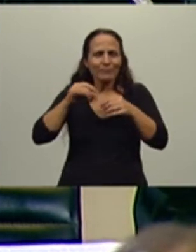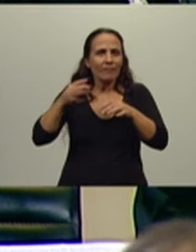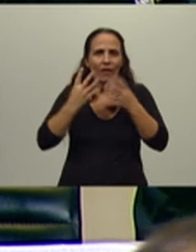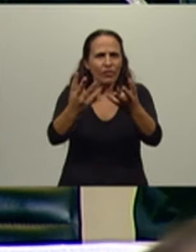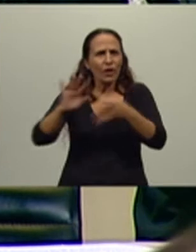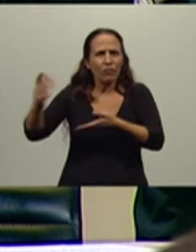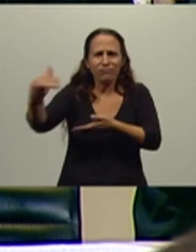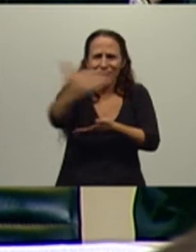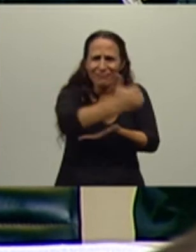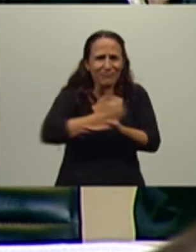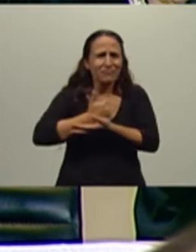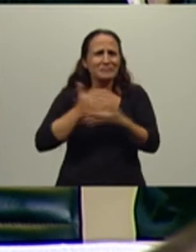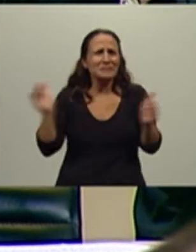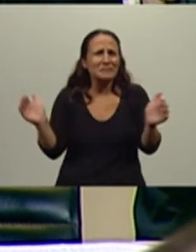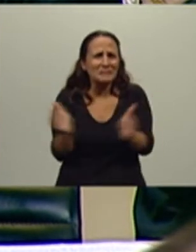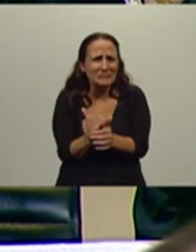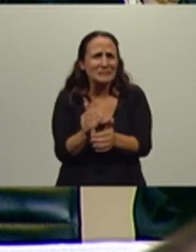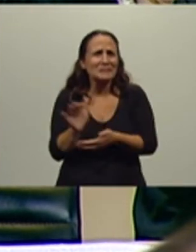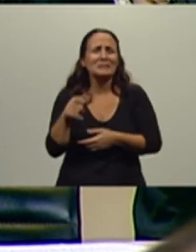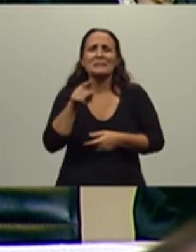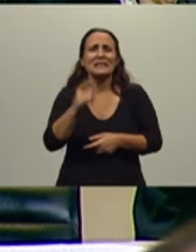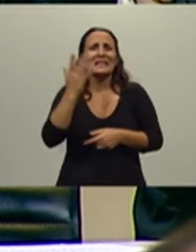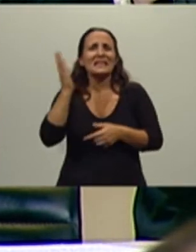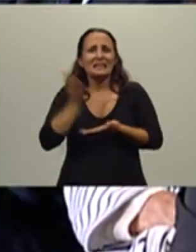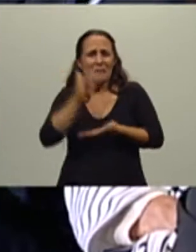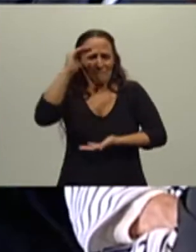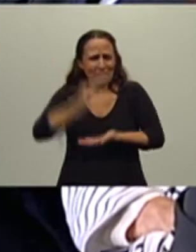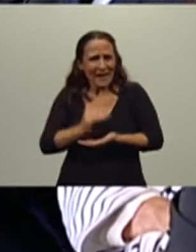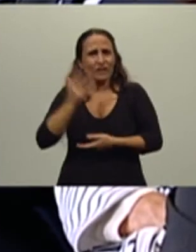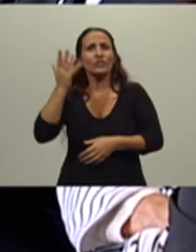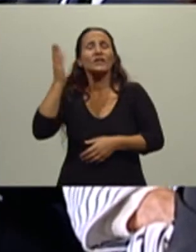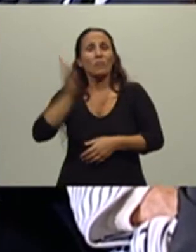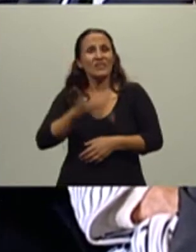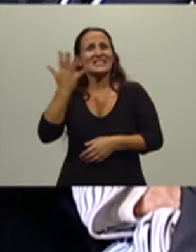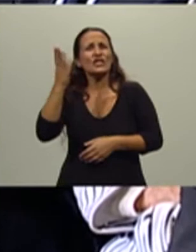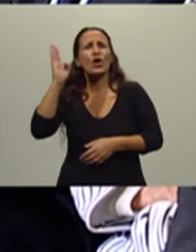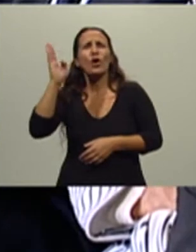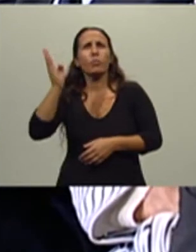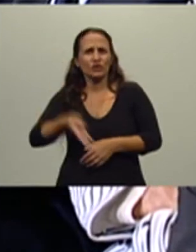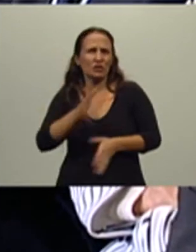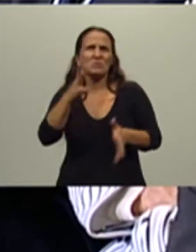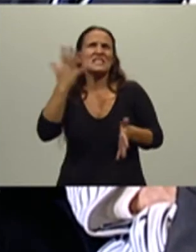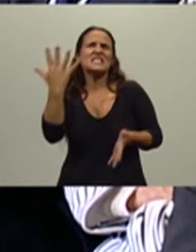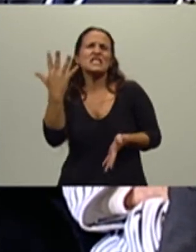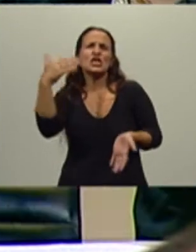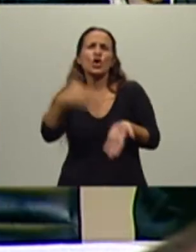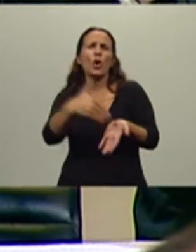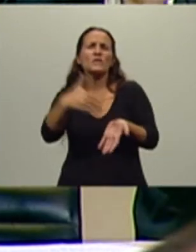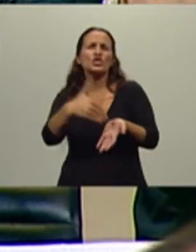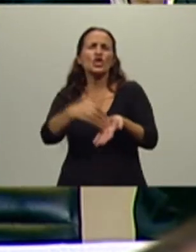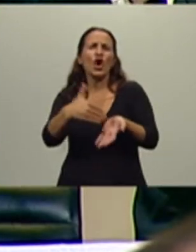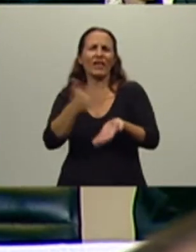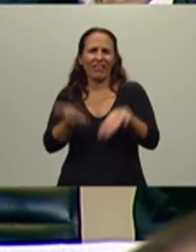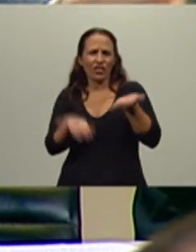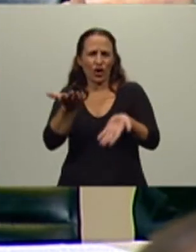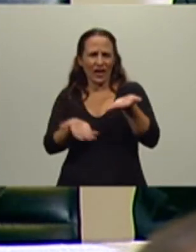década con una alícuota del 5%, creo que fueron algo más, un poco más de 5 millones de toneladas en